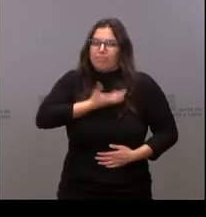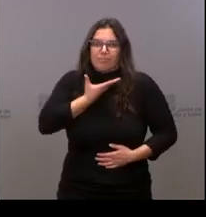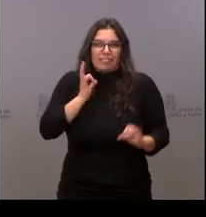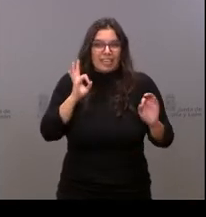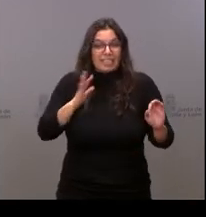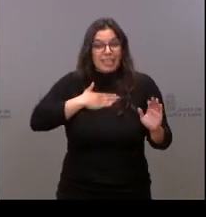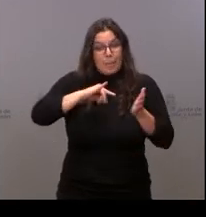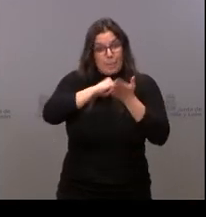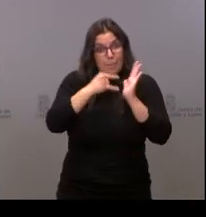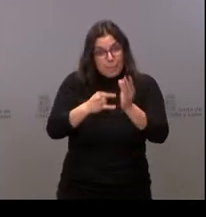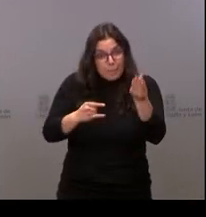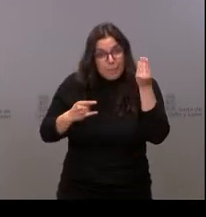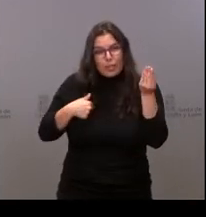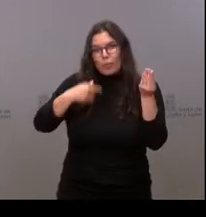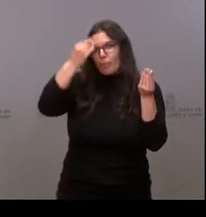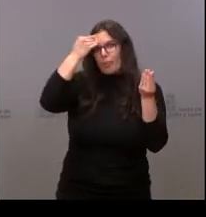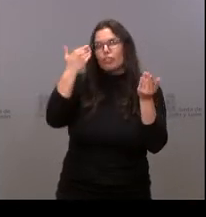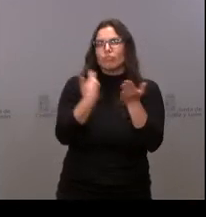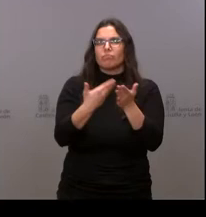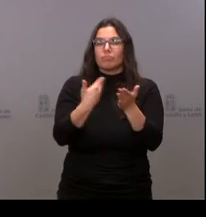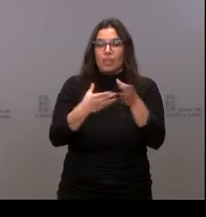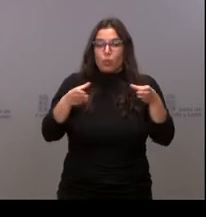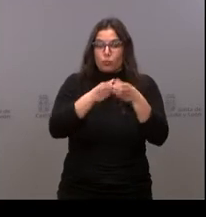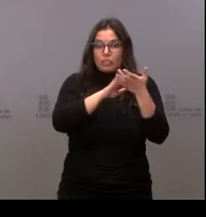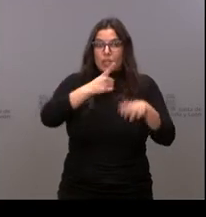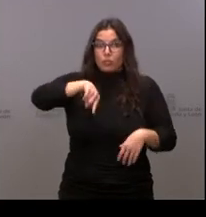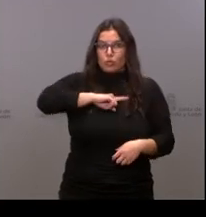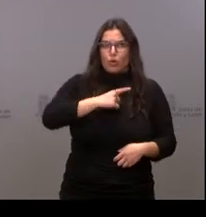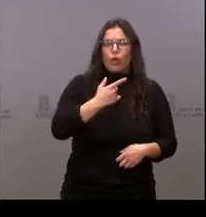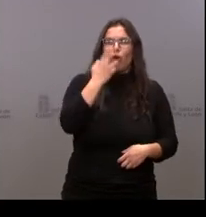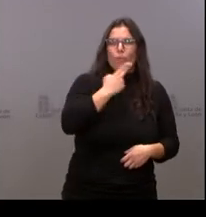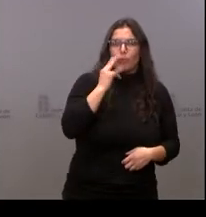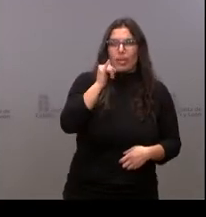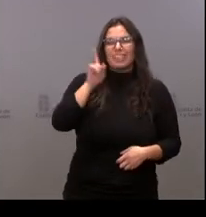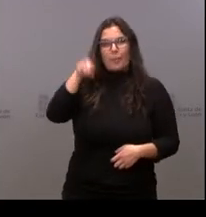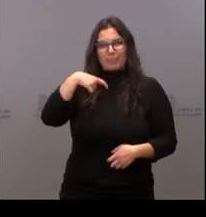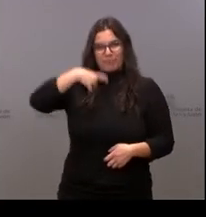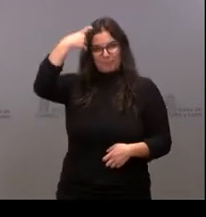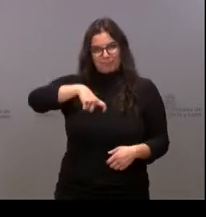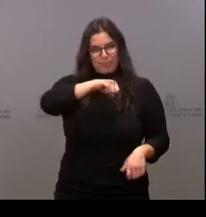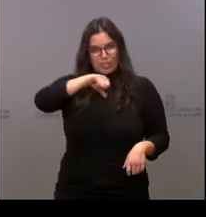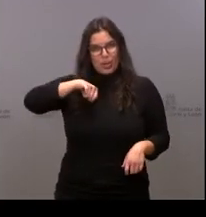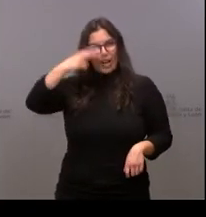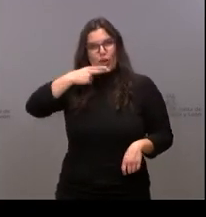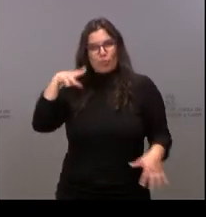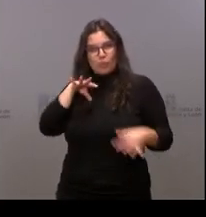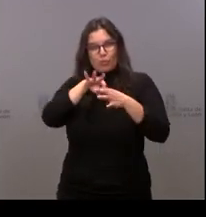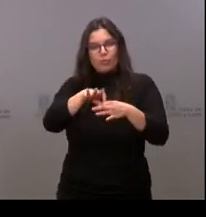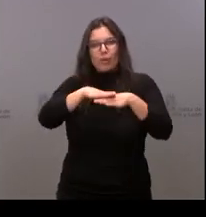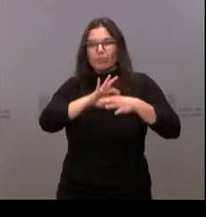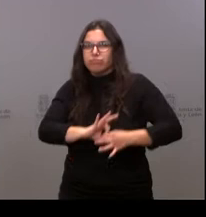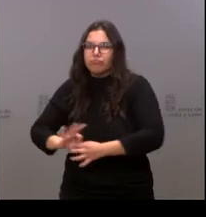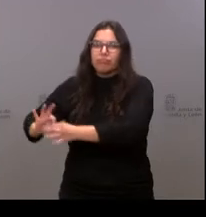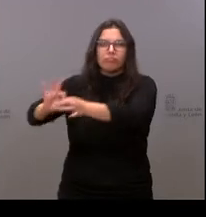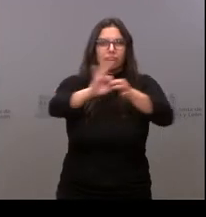plan yo creo que refleja el compromiso de la Junta, mi compromiso también personal por la plena cohesión